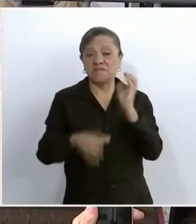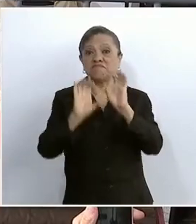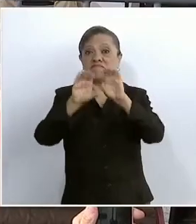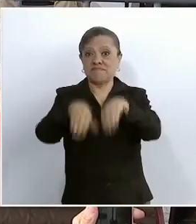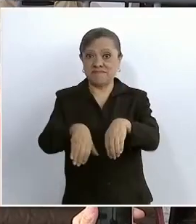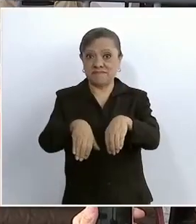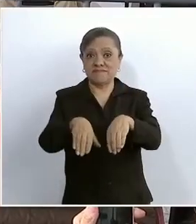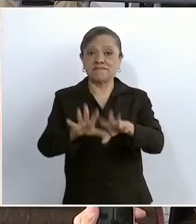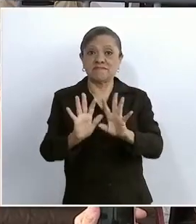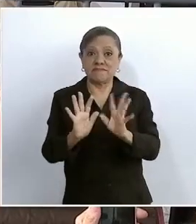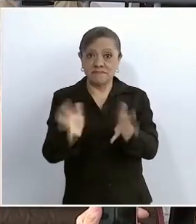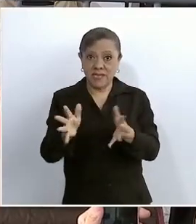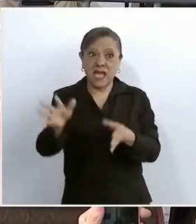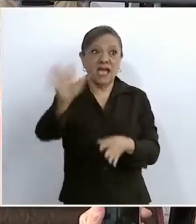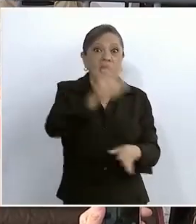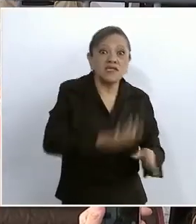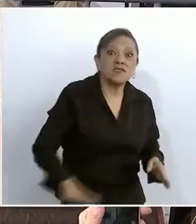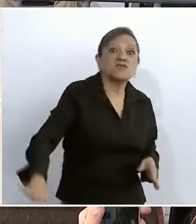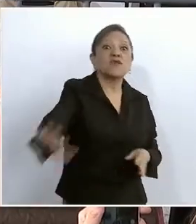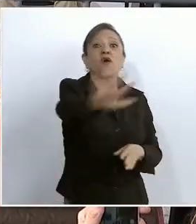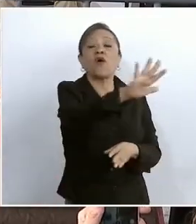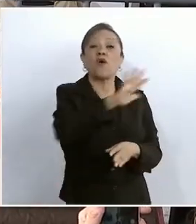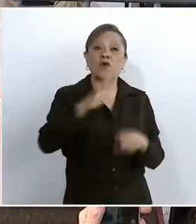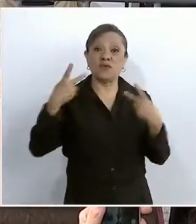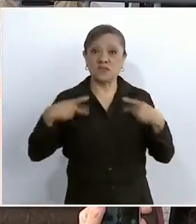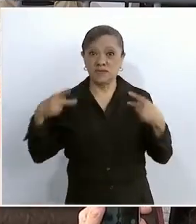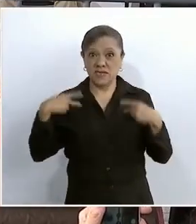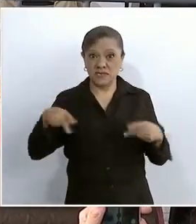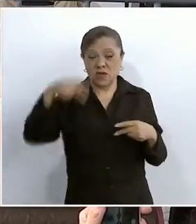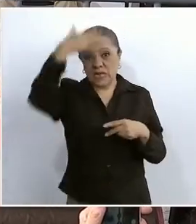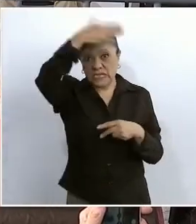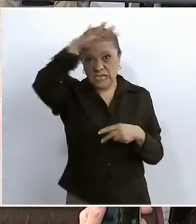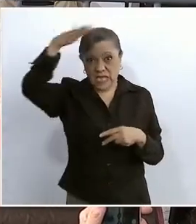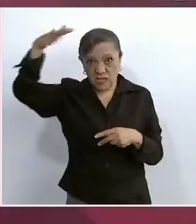ya todos los adultos mayores del país